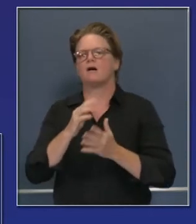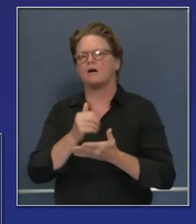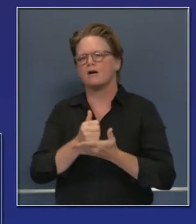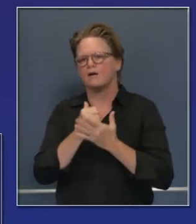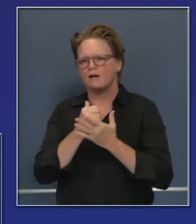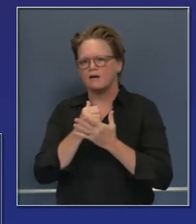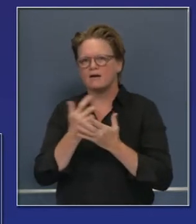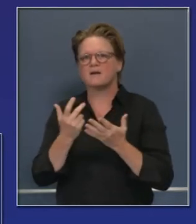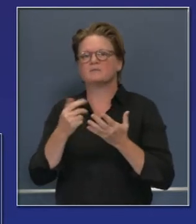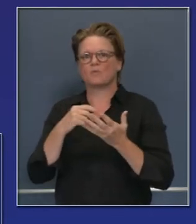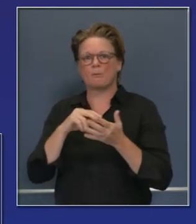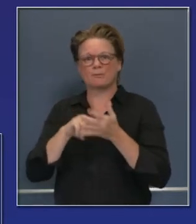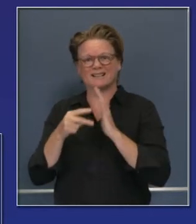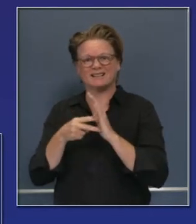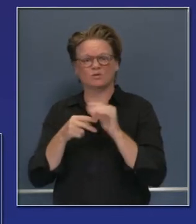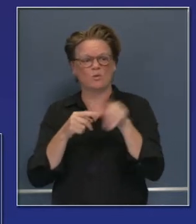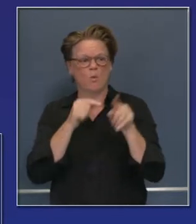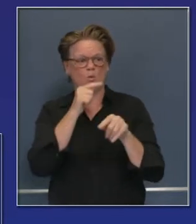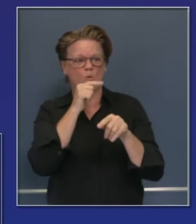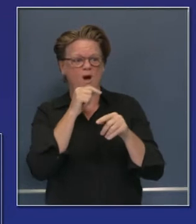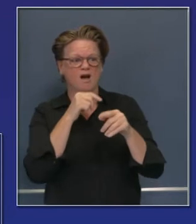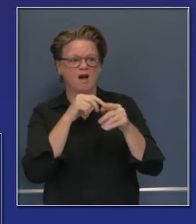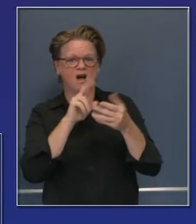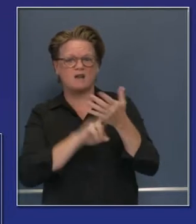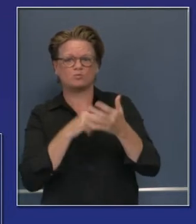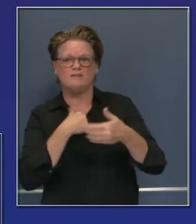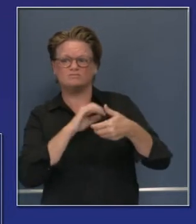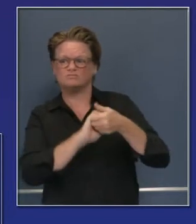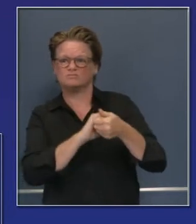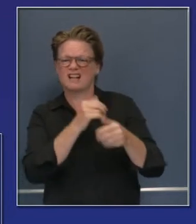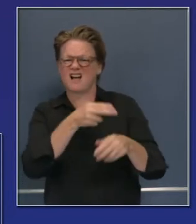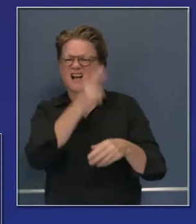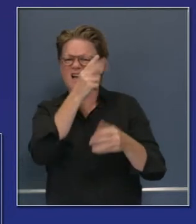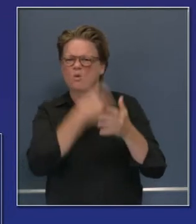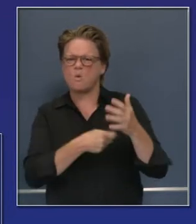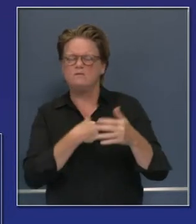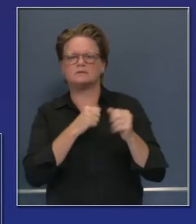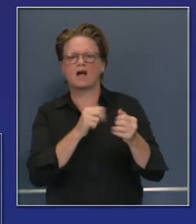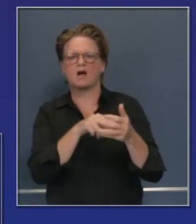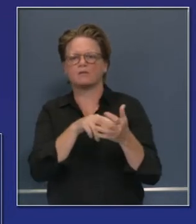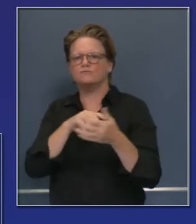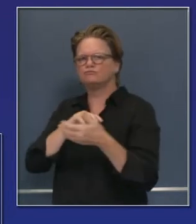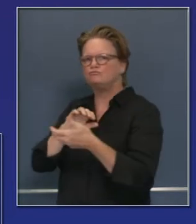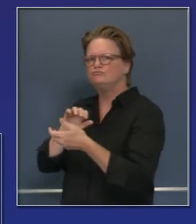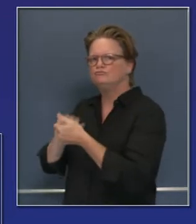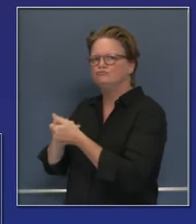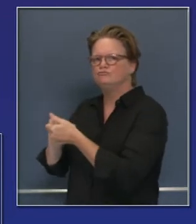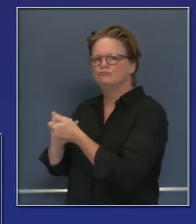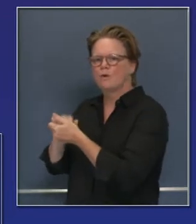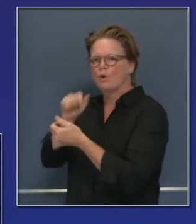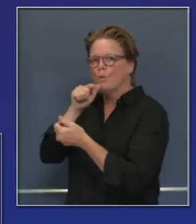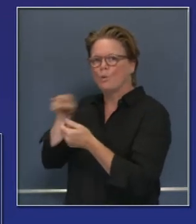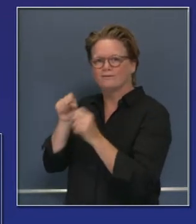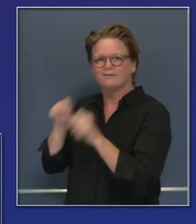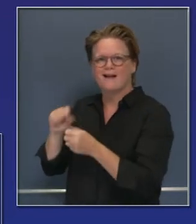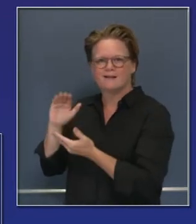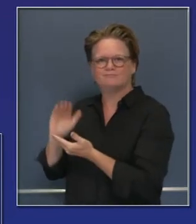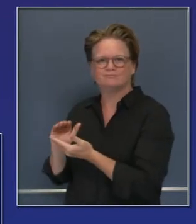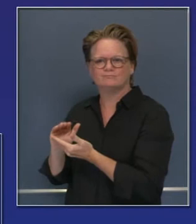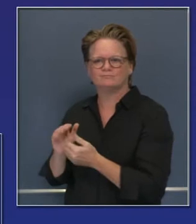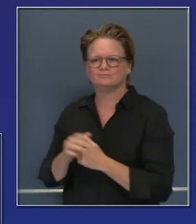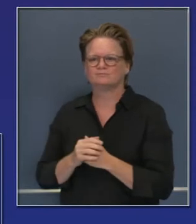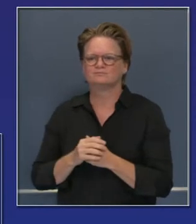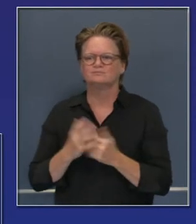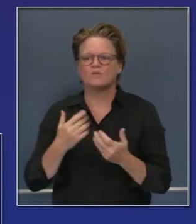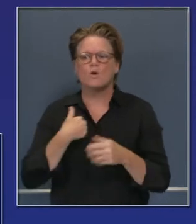brinde eso. Tenemos también provisiones de avanzar en escala a nivel terapéutico para mitigar la